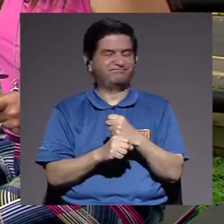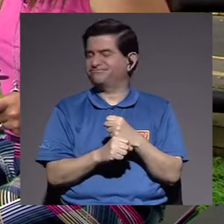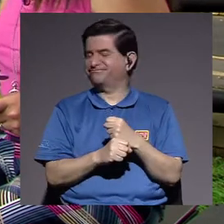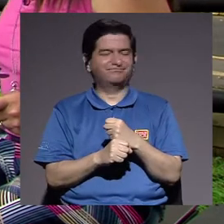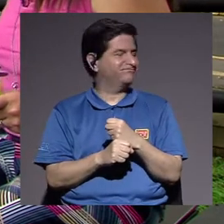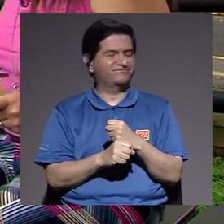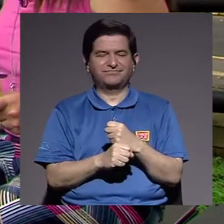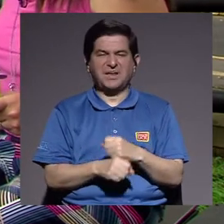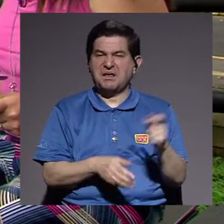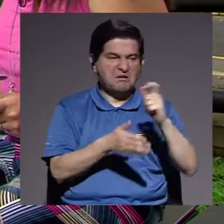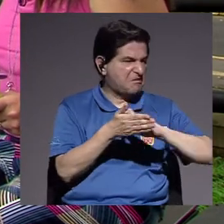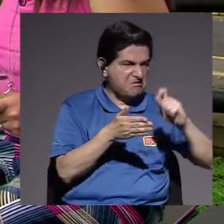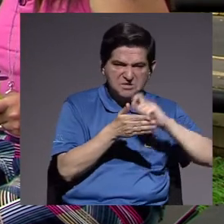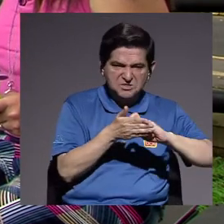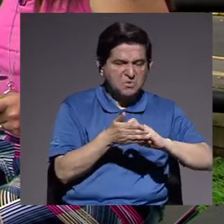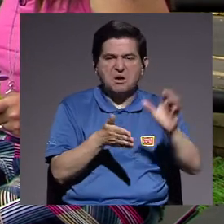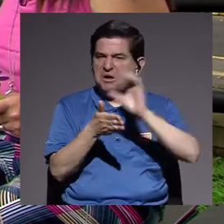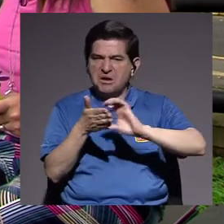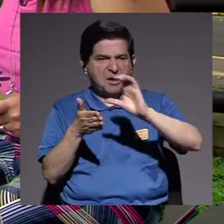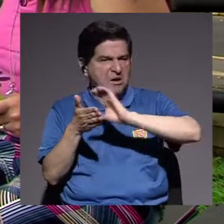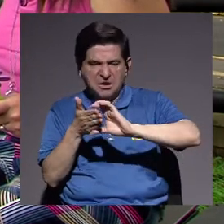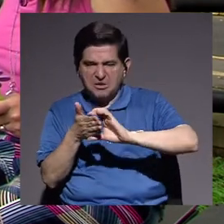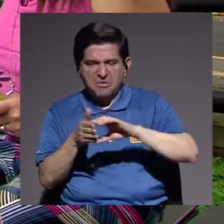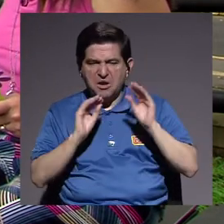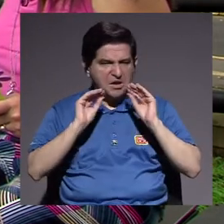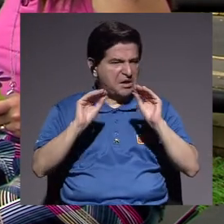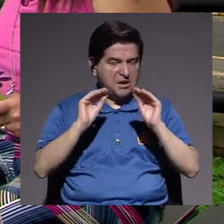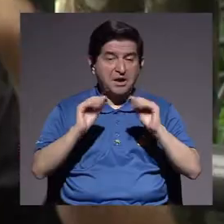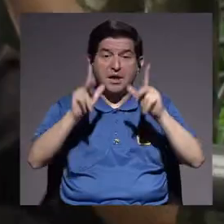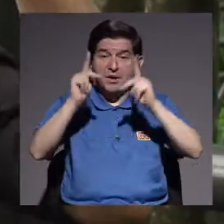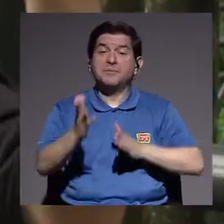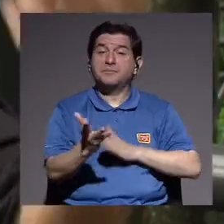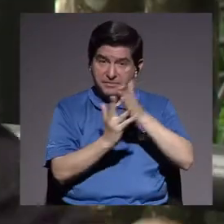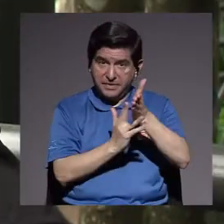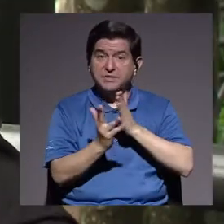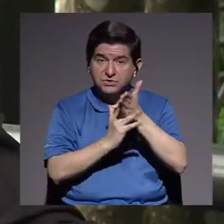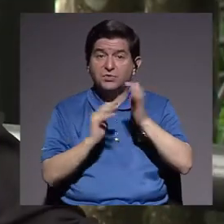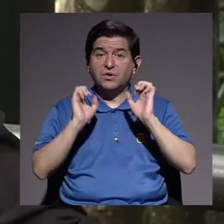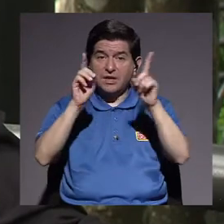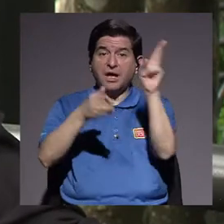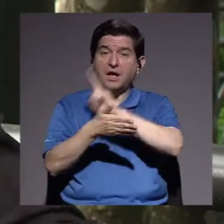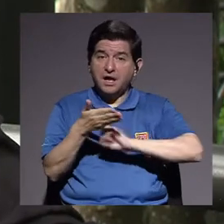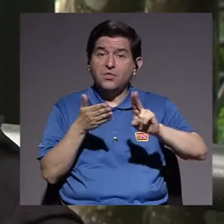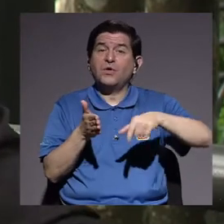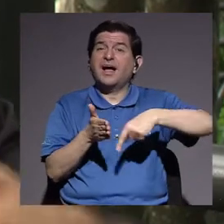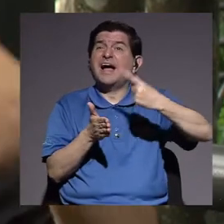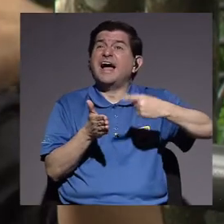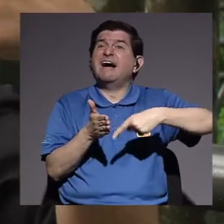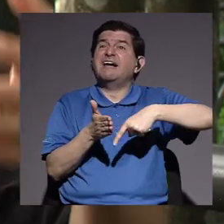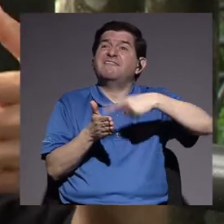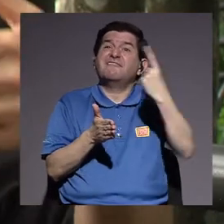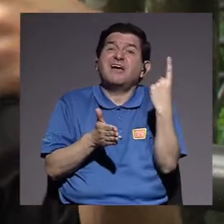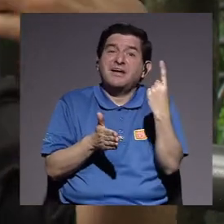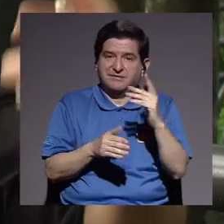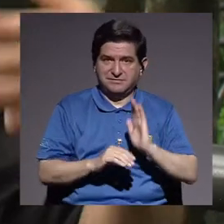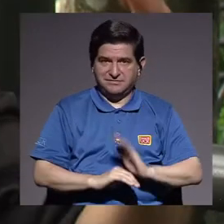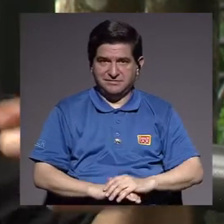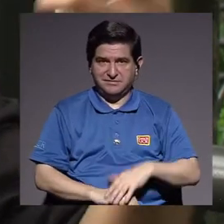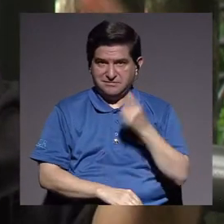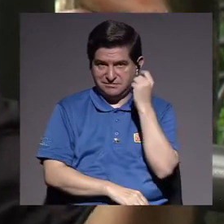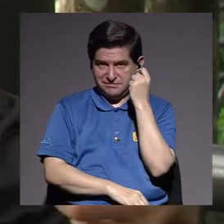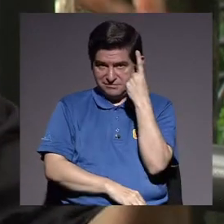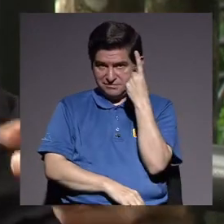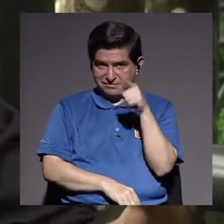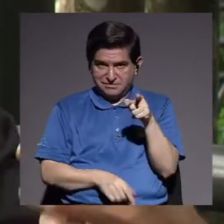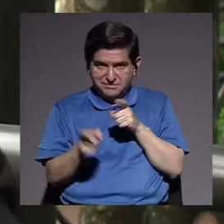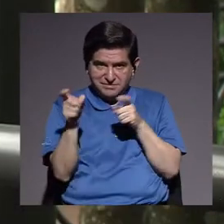forma. No se forma ni en primaria, no se forma ni en secundaria. Y la gente que logra acceder a educación superior a veces llegan justamente